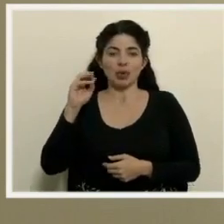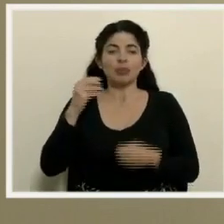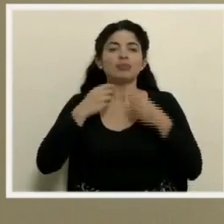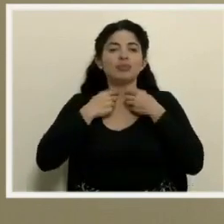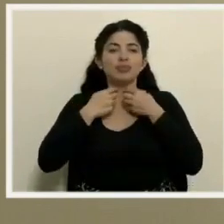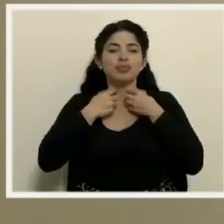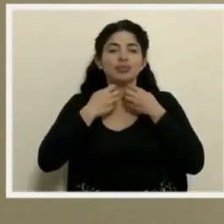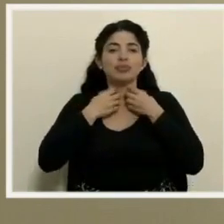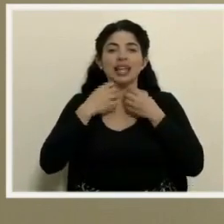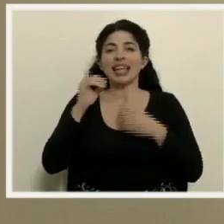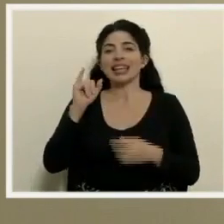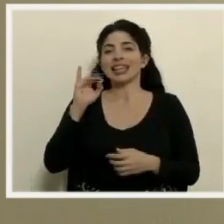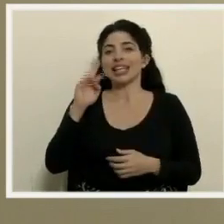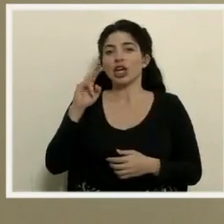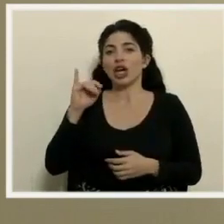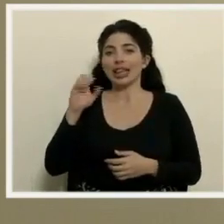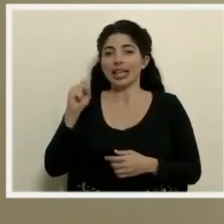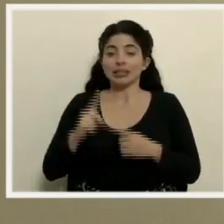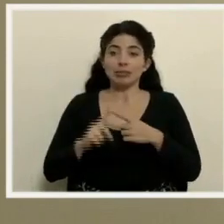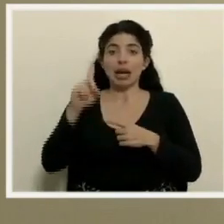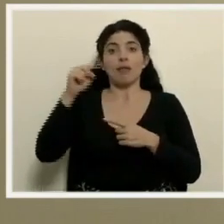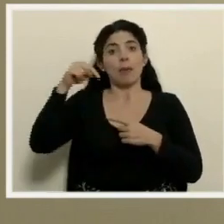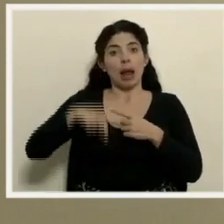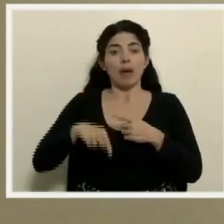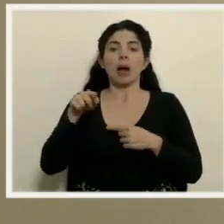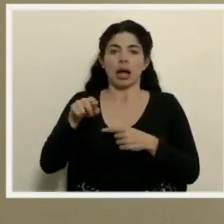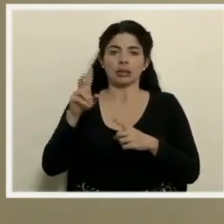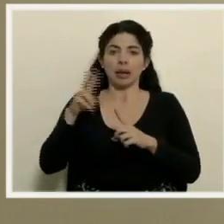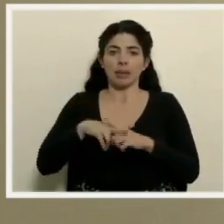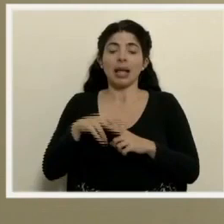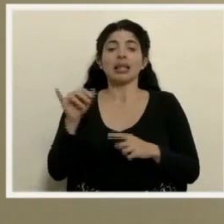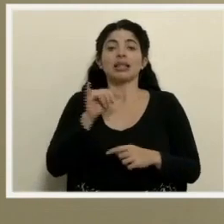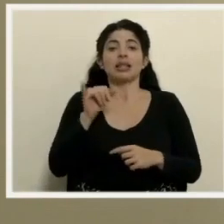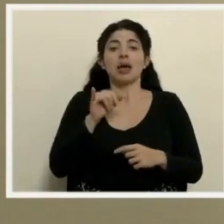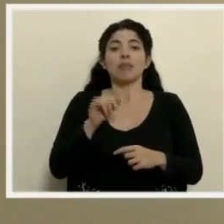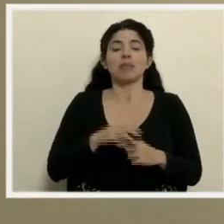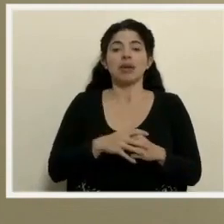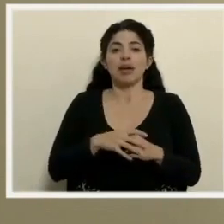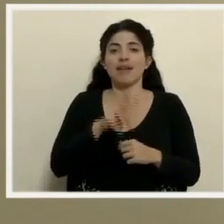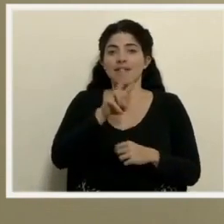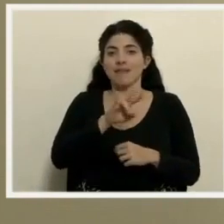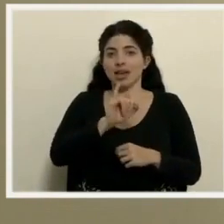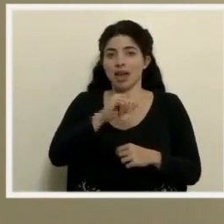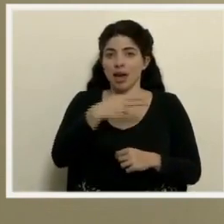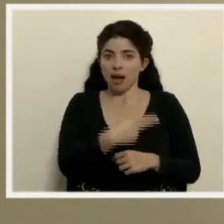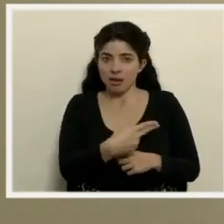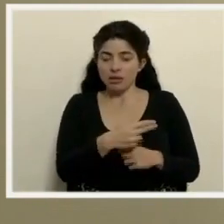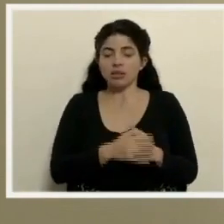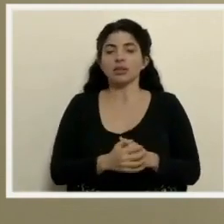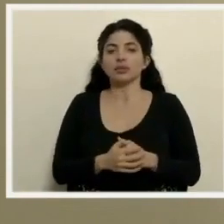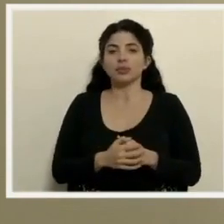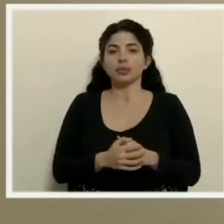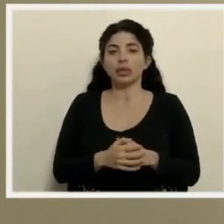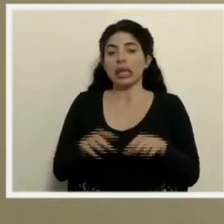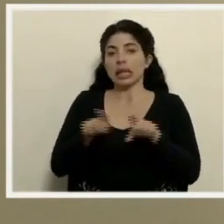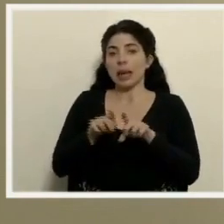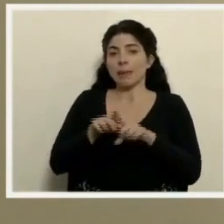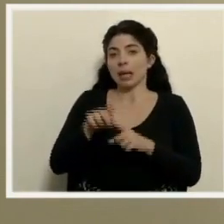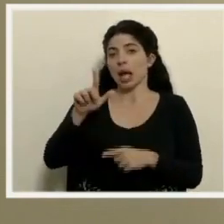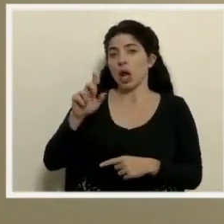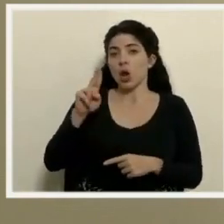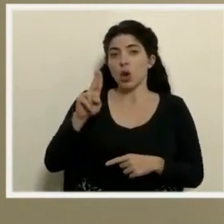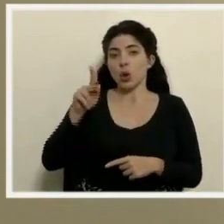tiroides, la infección por virus de inmunodeficiencia humana, o el VIH, el lupus